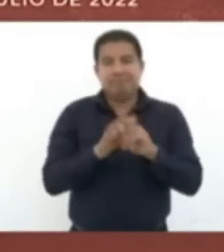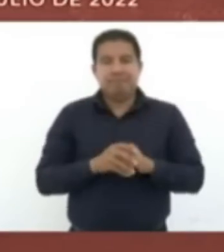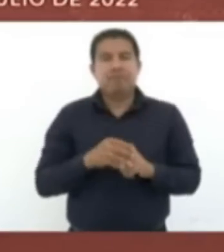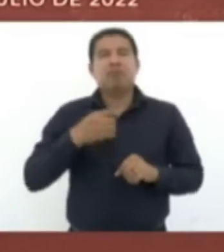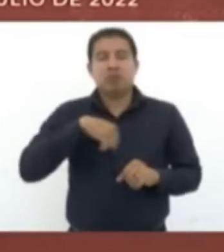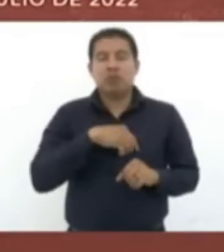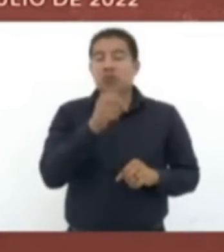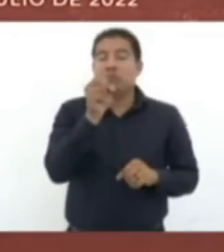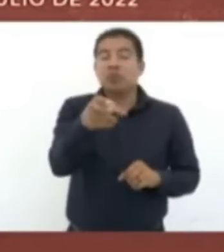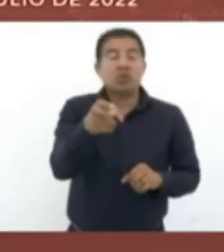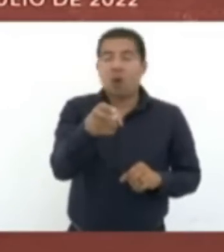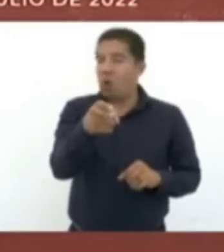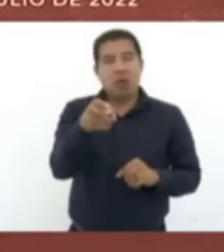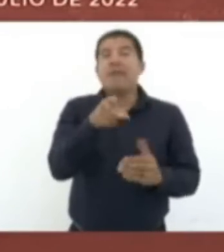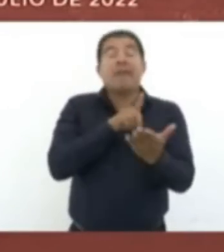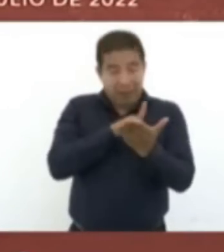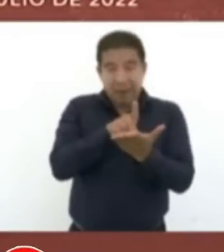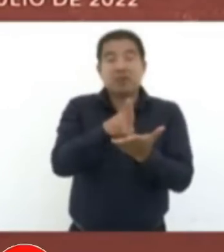son derechos que tiene el pueblo.